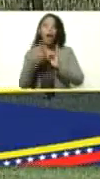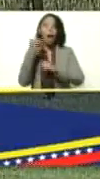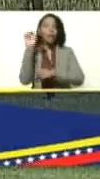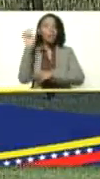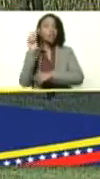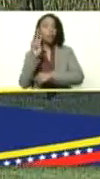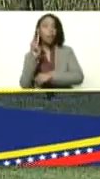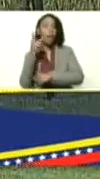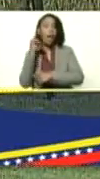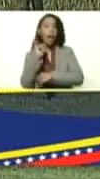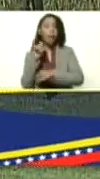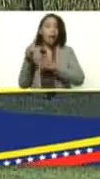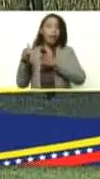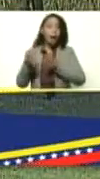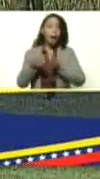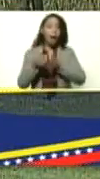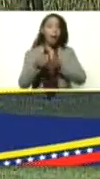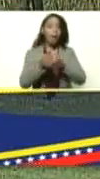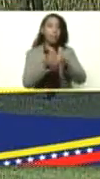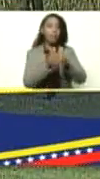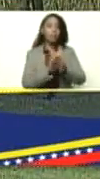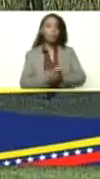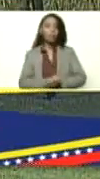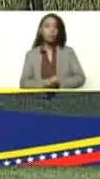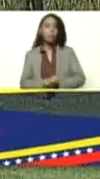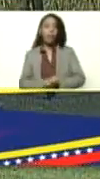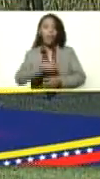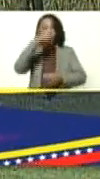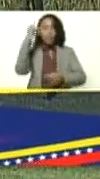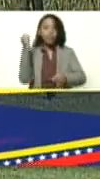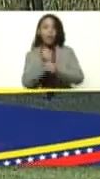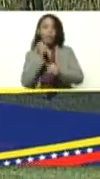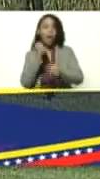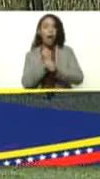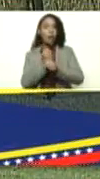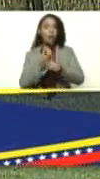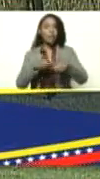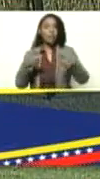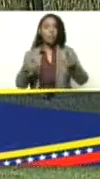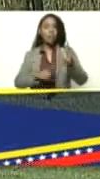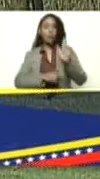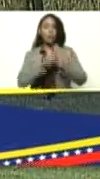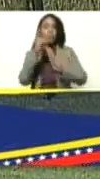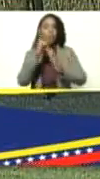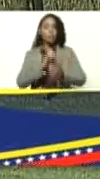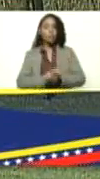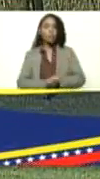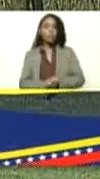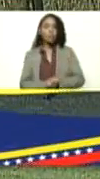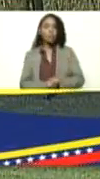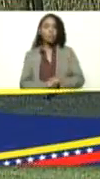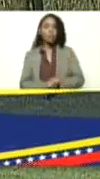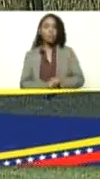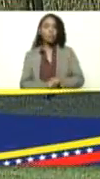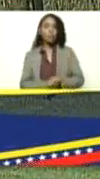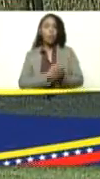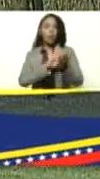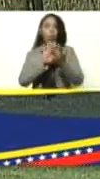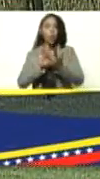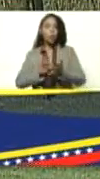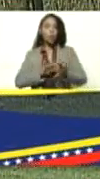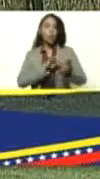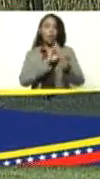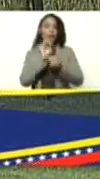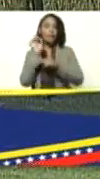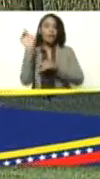Venezuela que tomó el camino del trabajo del crecimiento del desarrollo conectarnos con esa